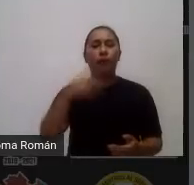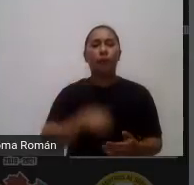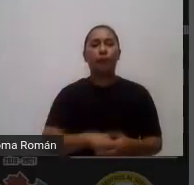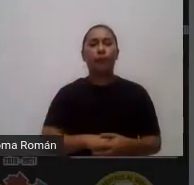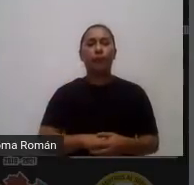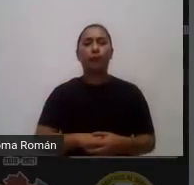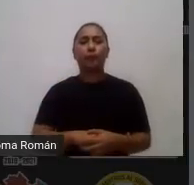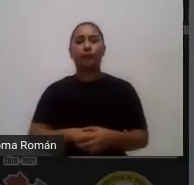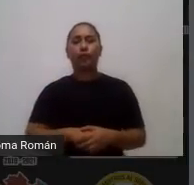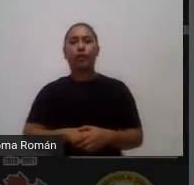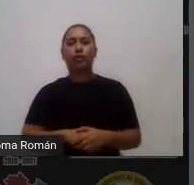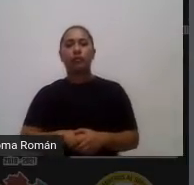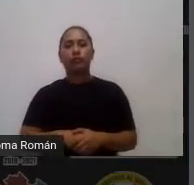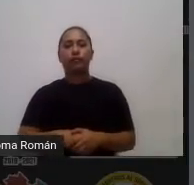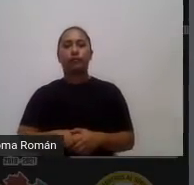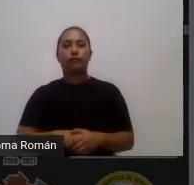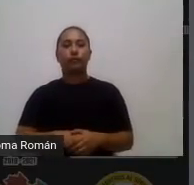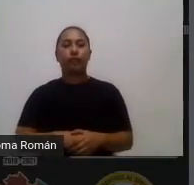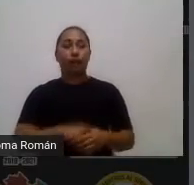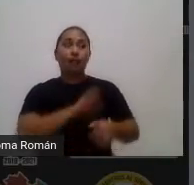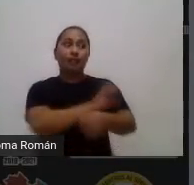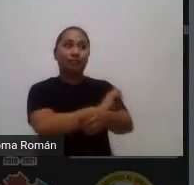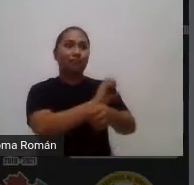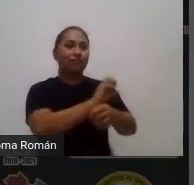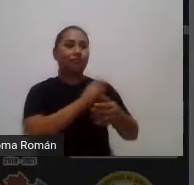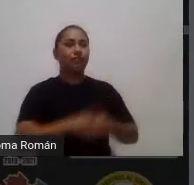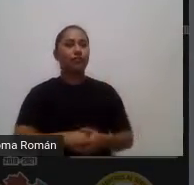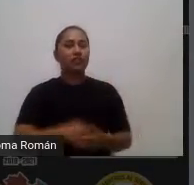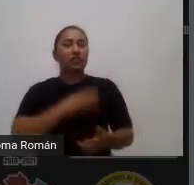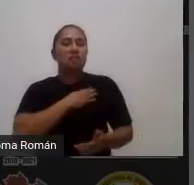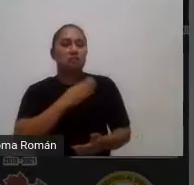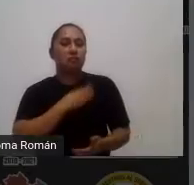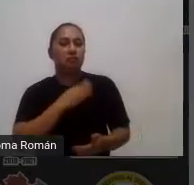si se está compartiendo bueno